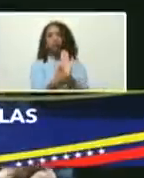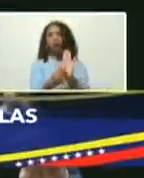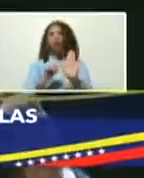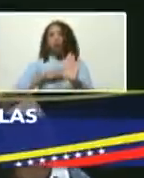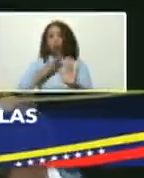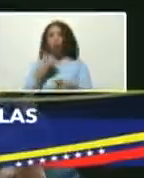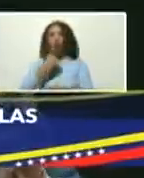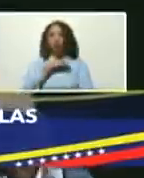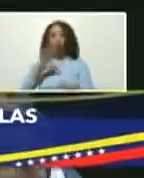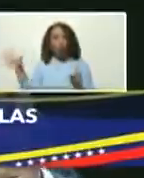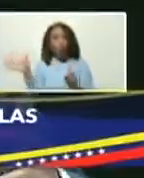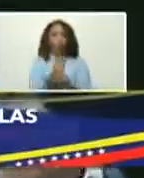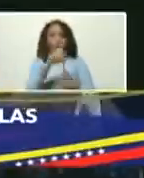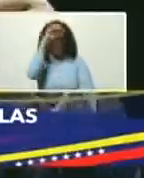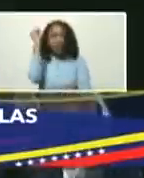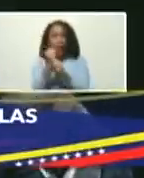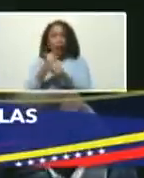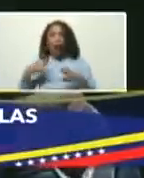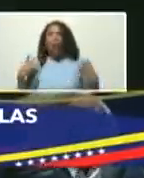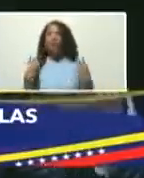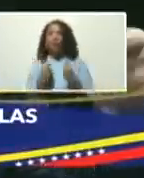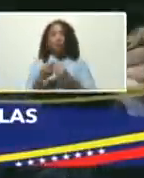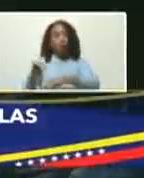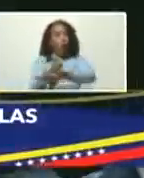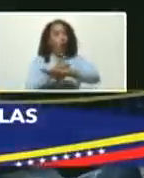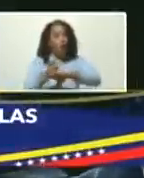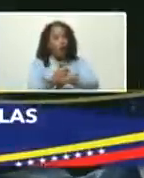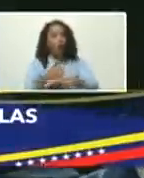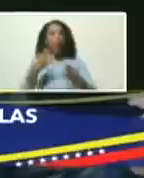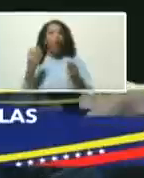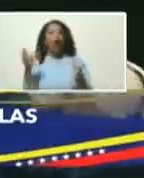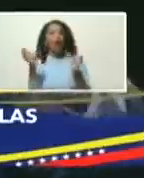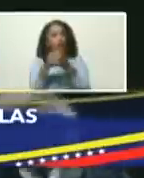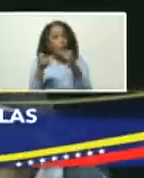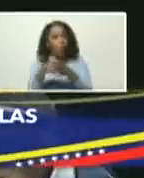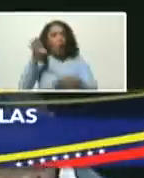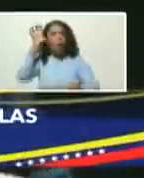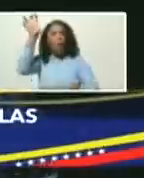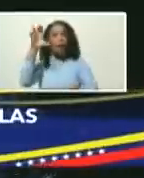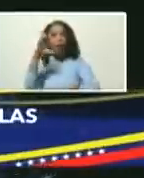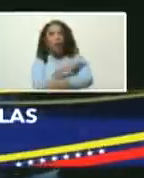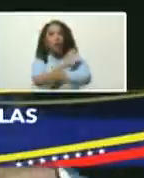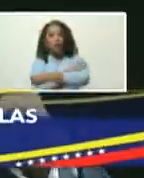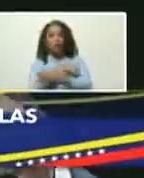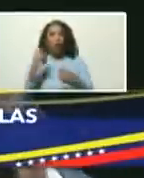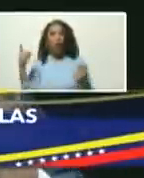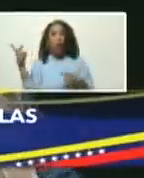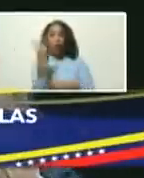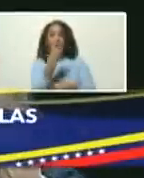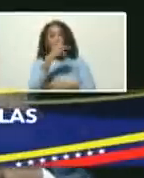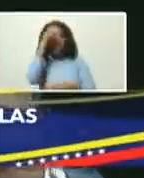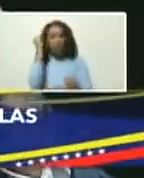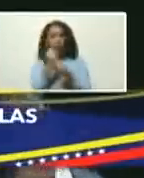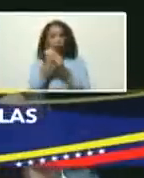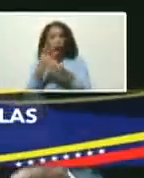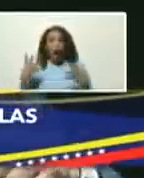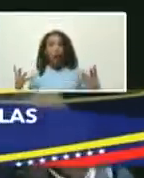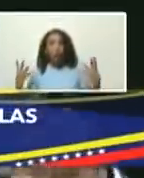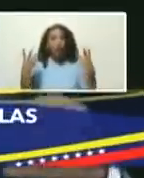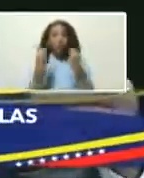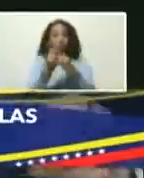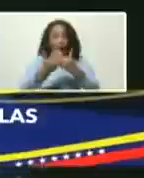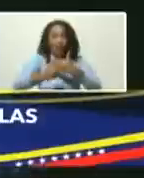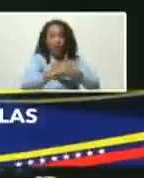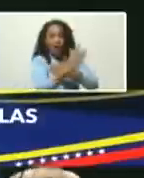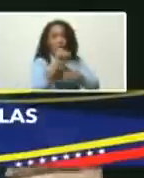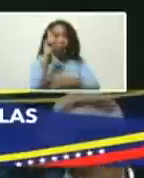lograr cuando se trabaja juntos, cuando el gobierno, el bloque de la patria, la oposición democrática se empeña en avanzar